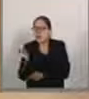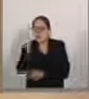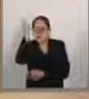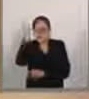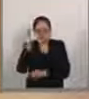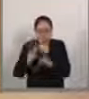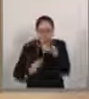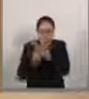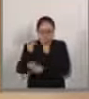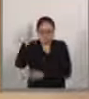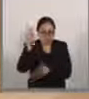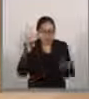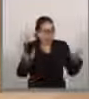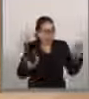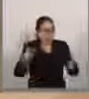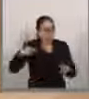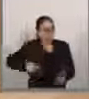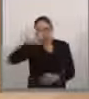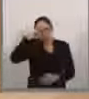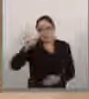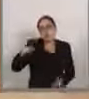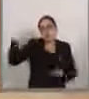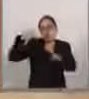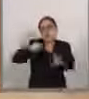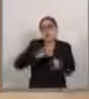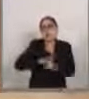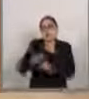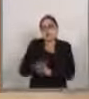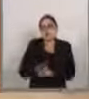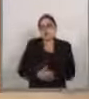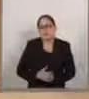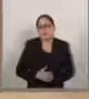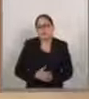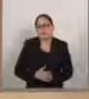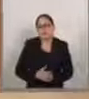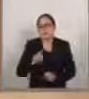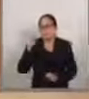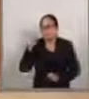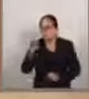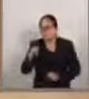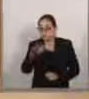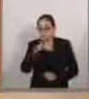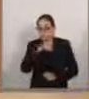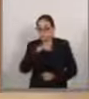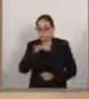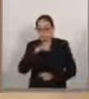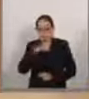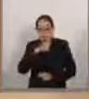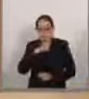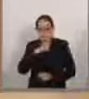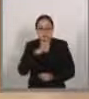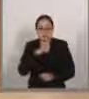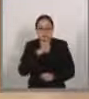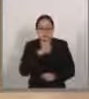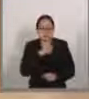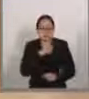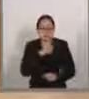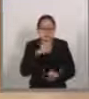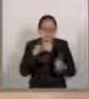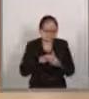se ha comprometido tienen que ver con, además de velar por la